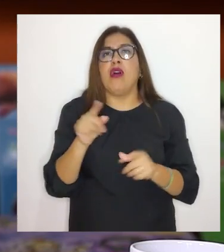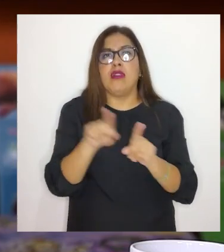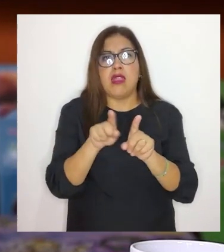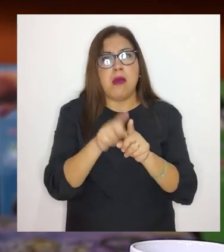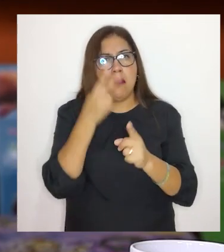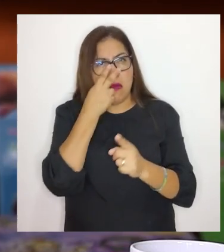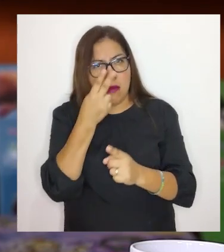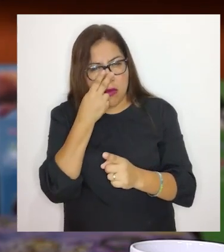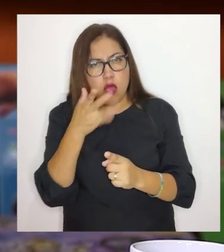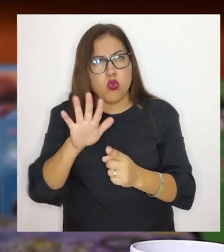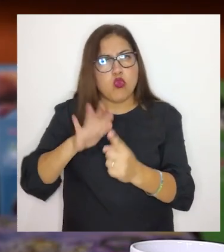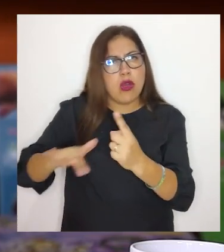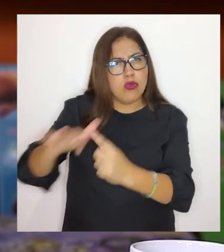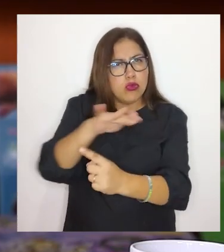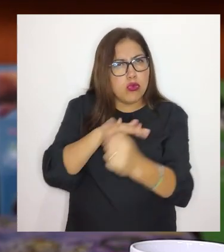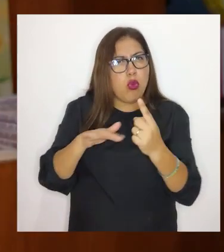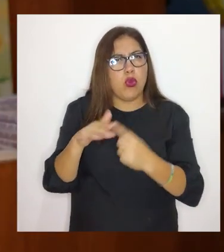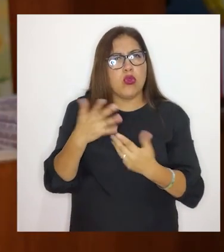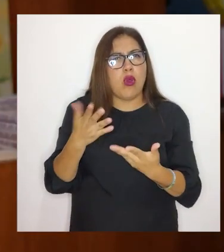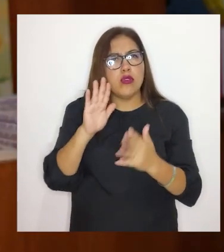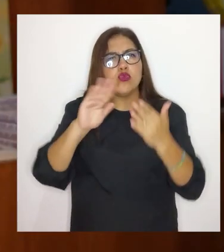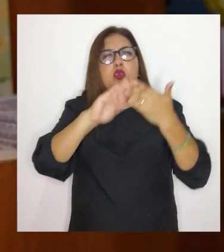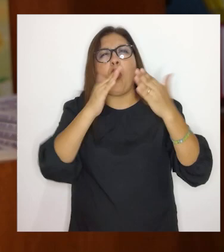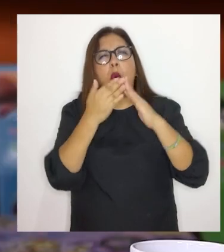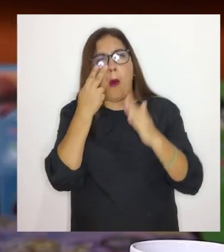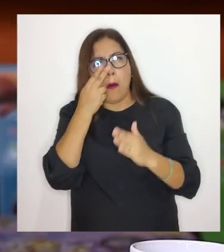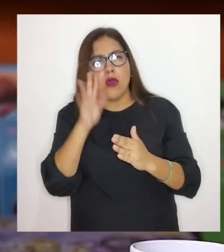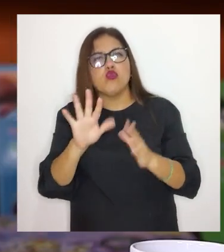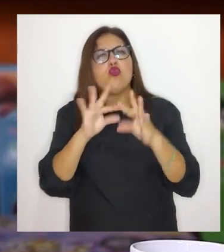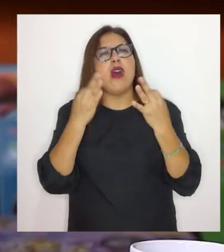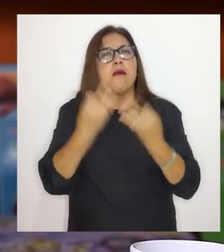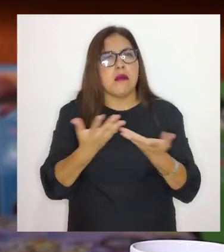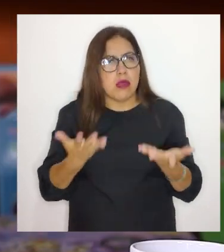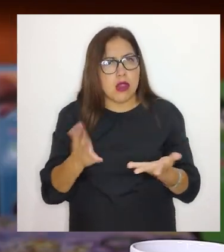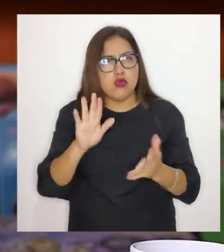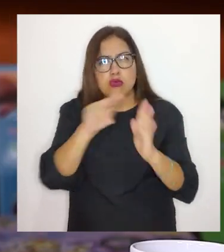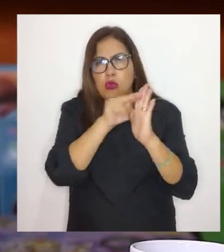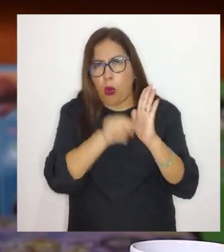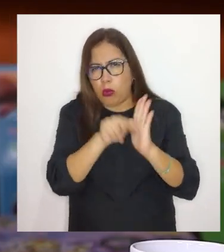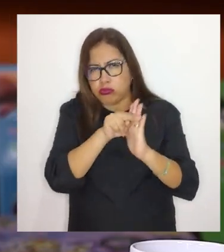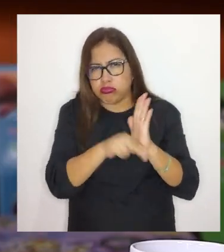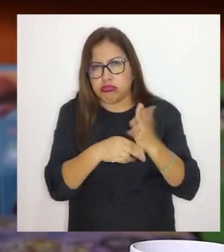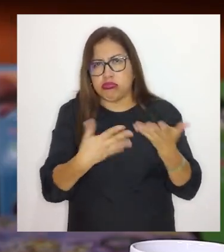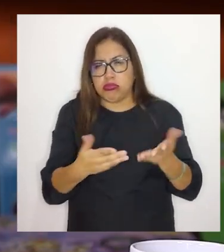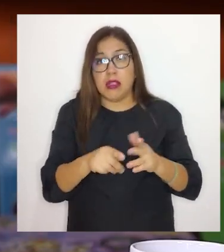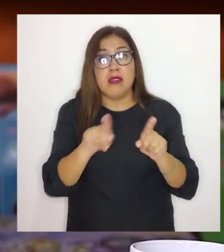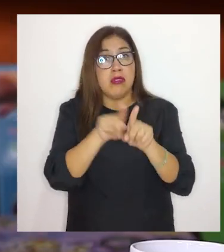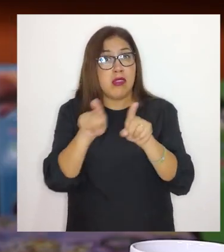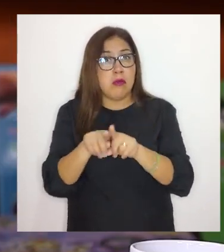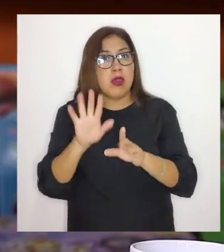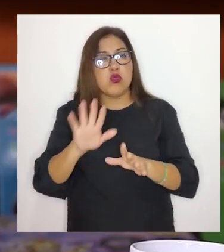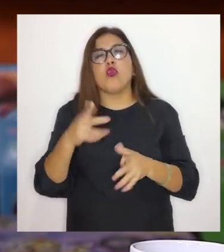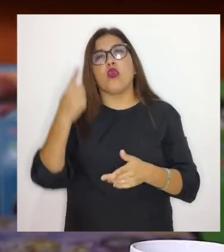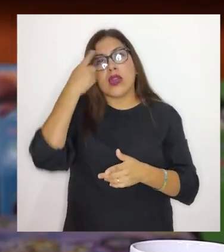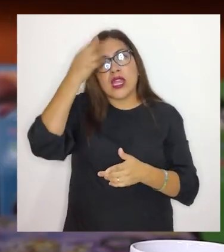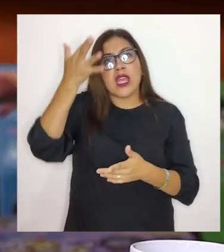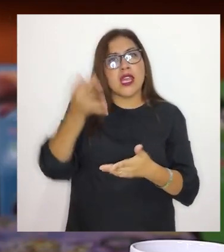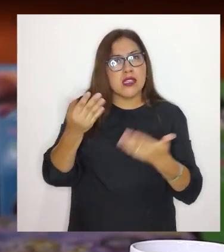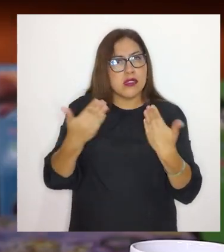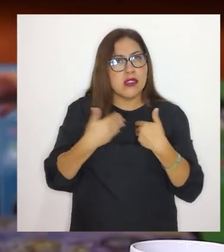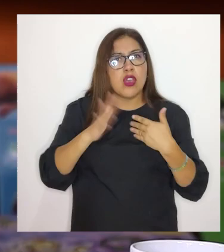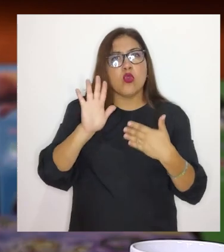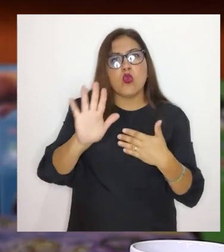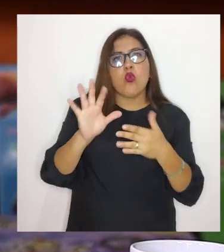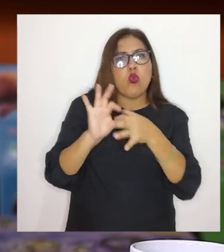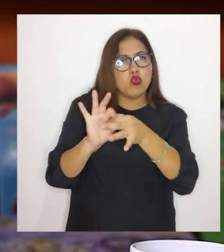sino tiene que ver con las condiciones del entorno, de la sociedad, de la familia, de las normas, incluso de las creencias